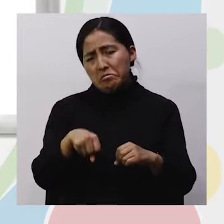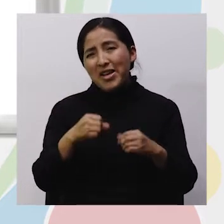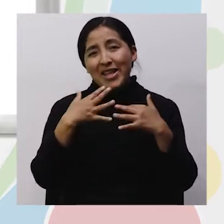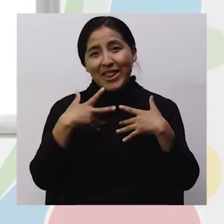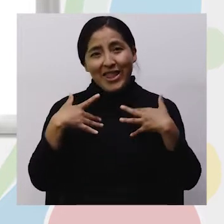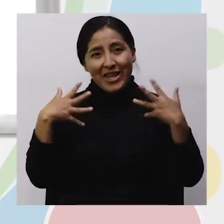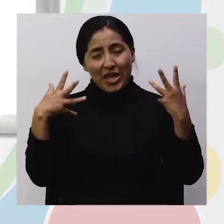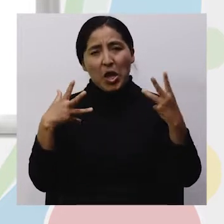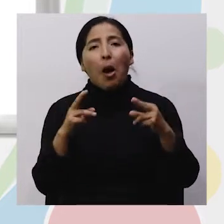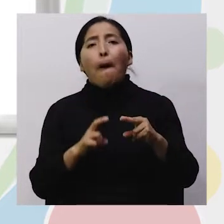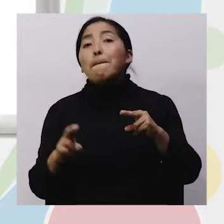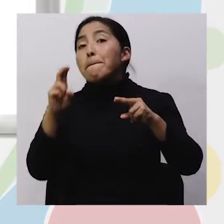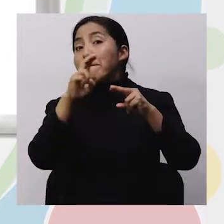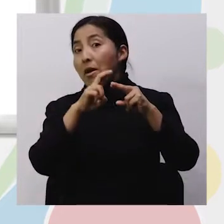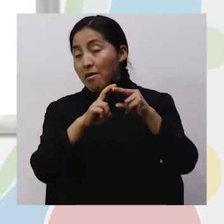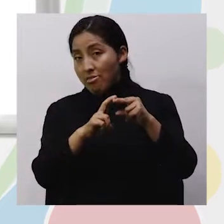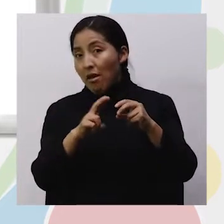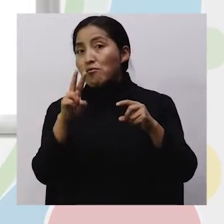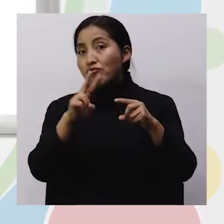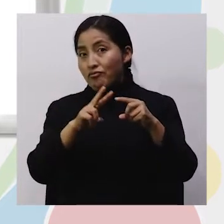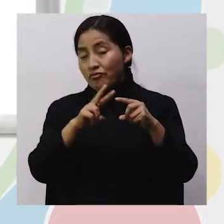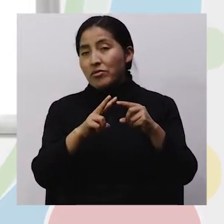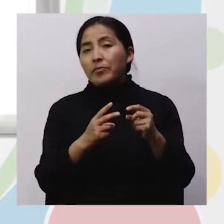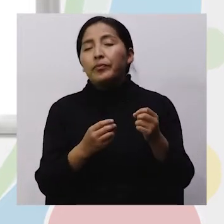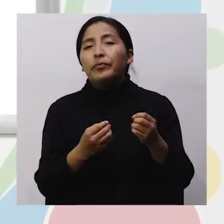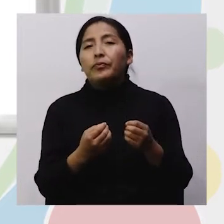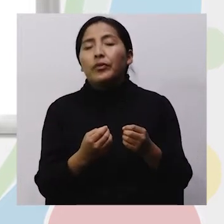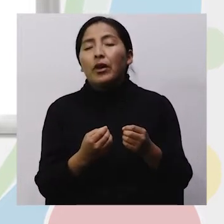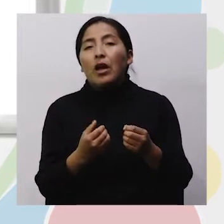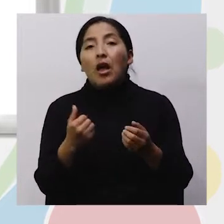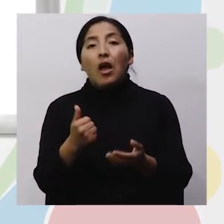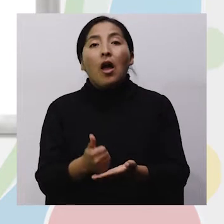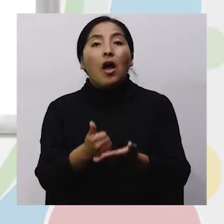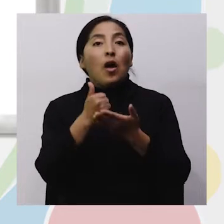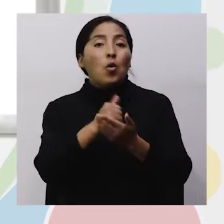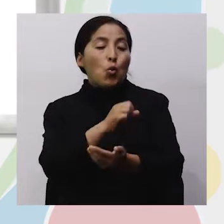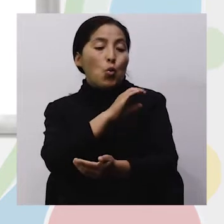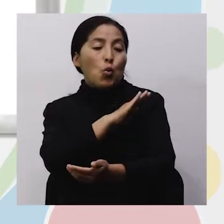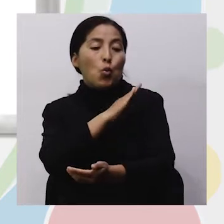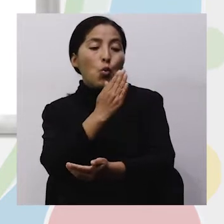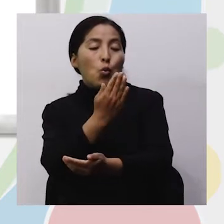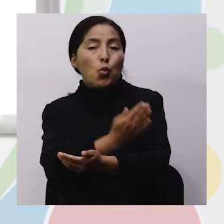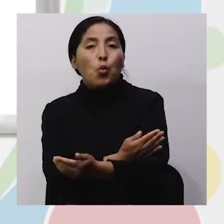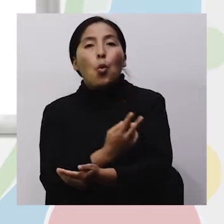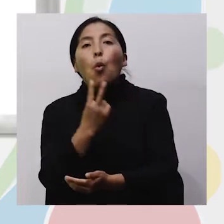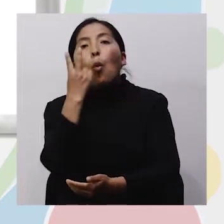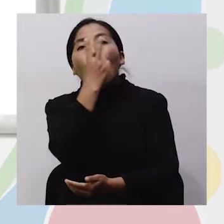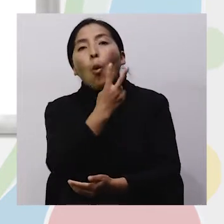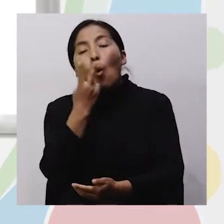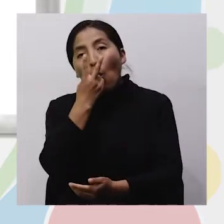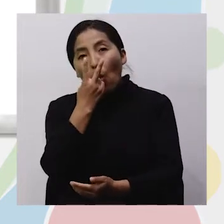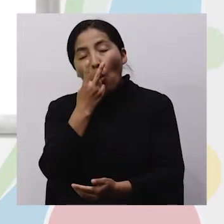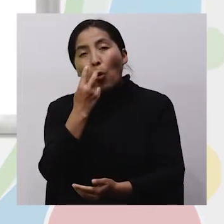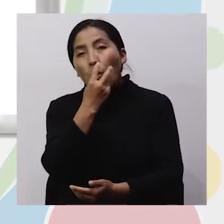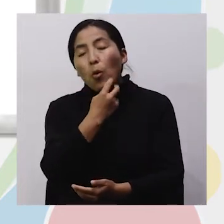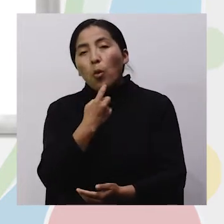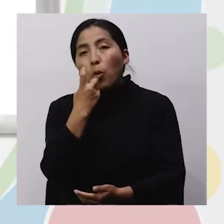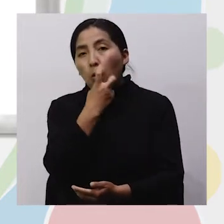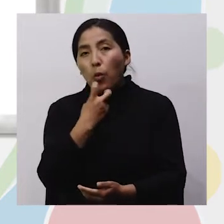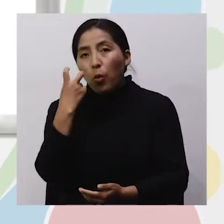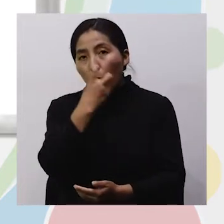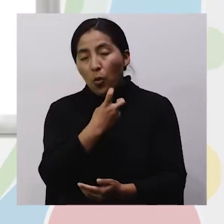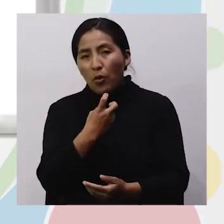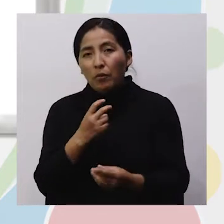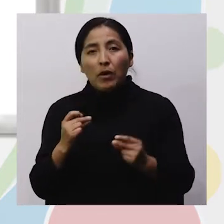Aumentan el vocabulario y sirven para fortalecer la vocalización Y también la rapidez en el habla